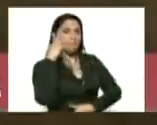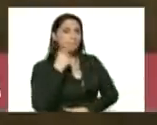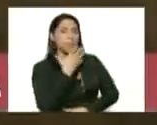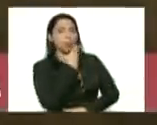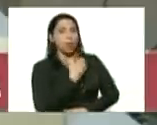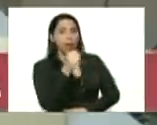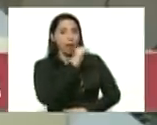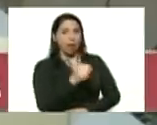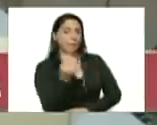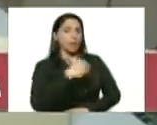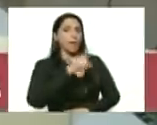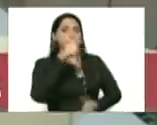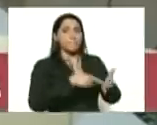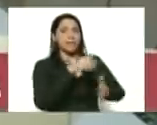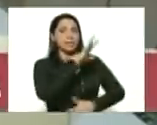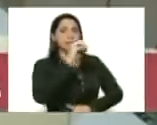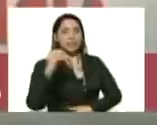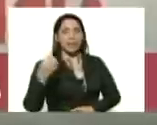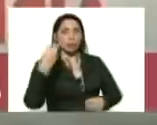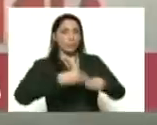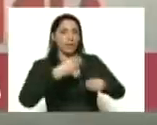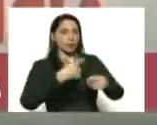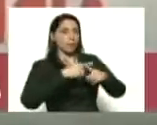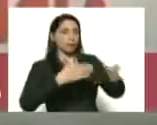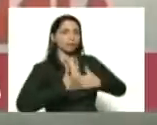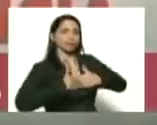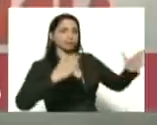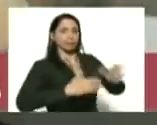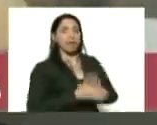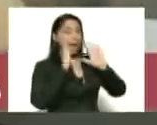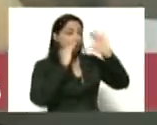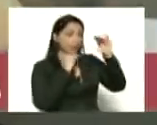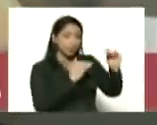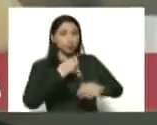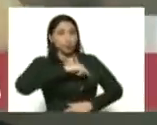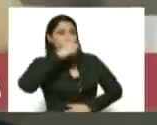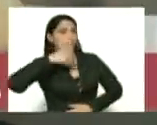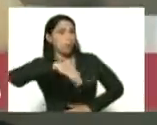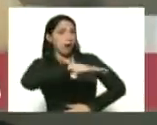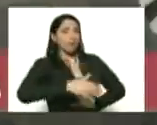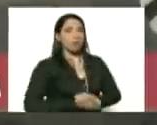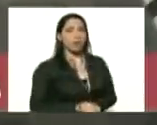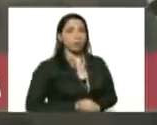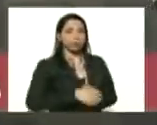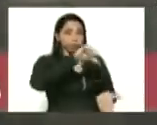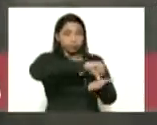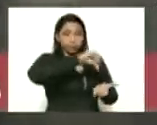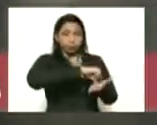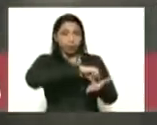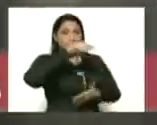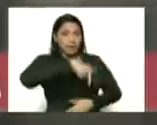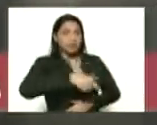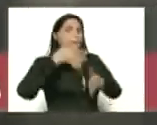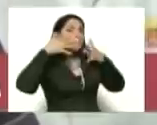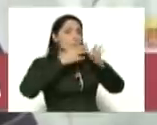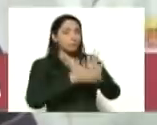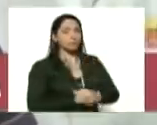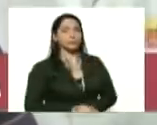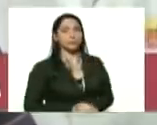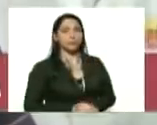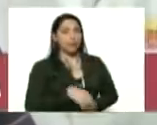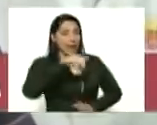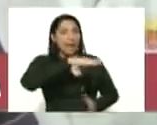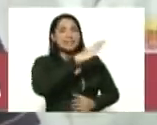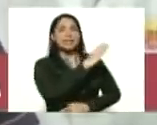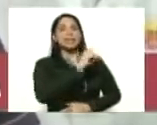y más de 1.500 petro para garantizar la atención de nuestro pueblo en el sector de Andrés Eloy Blanco este es un